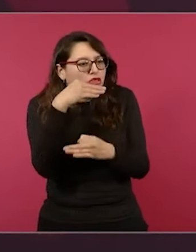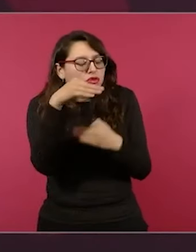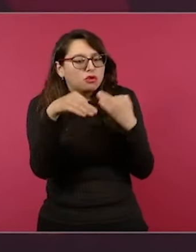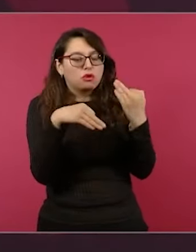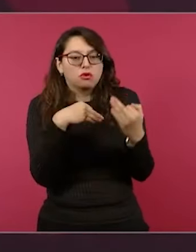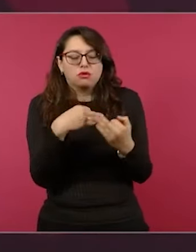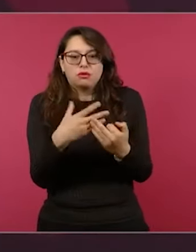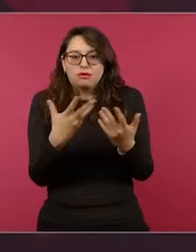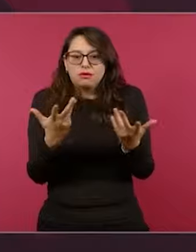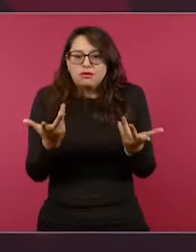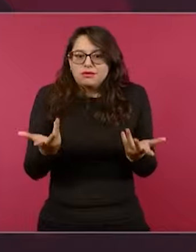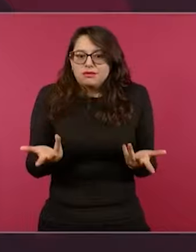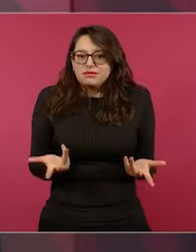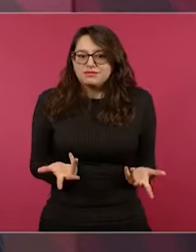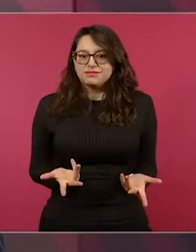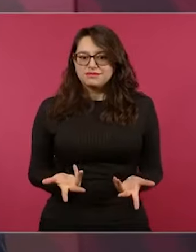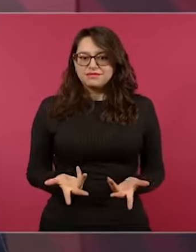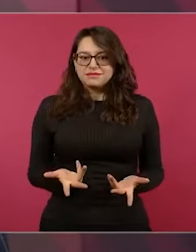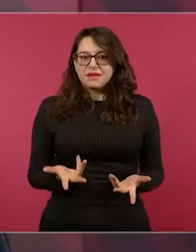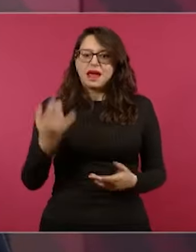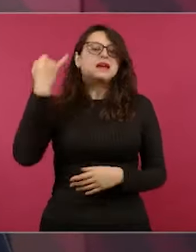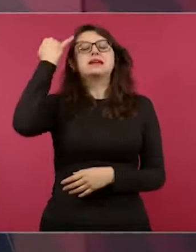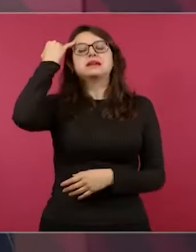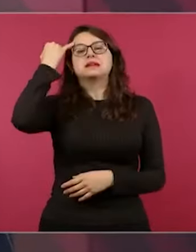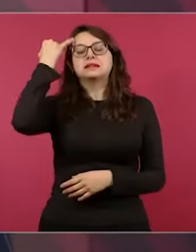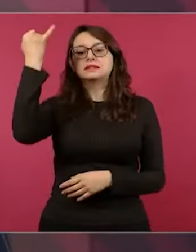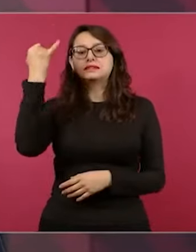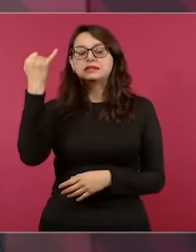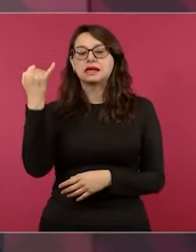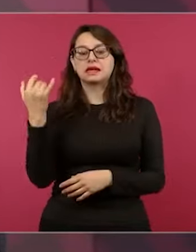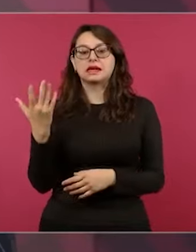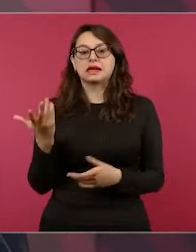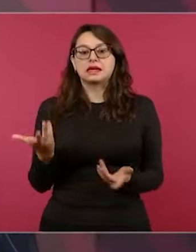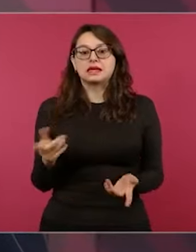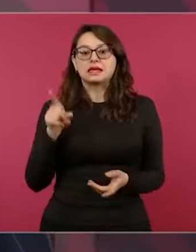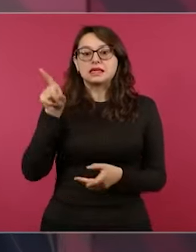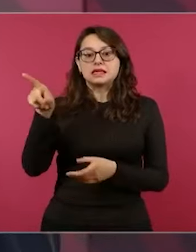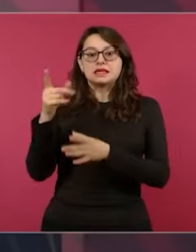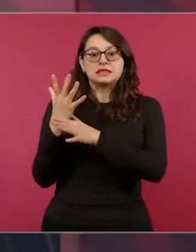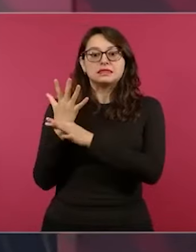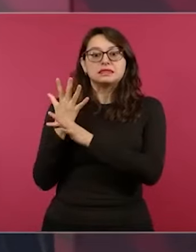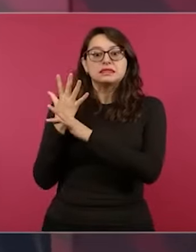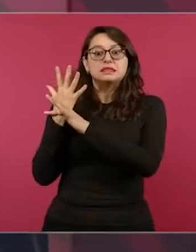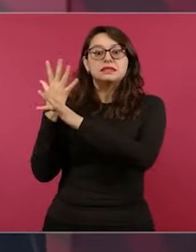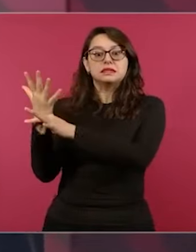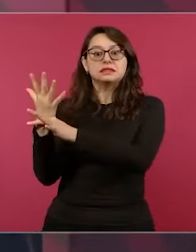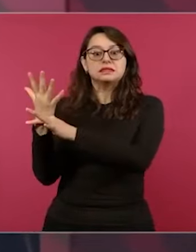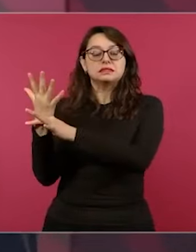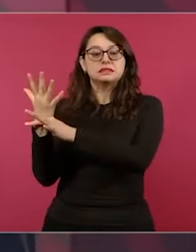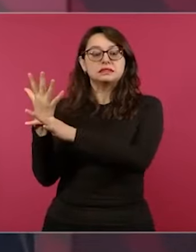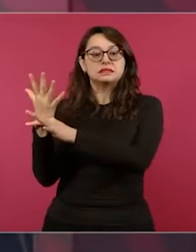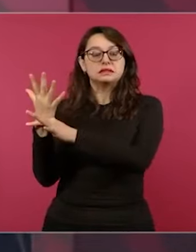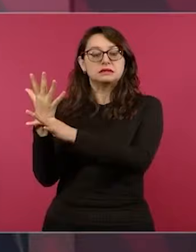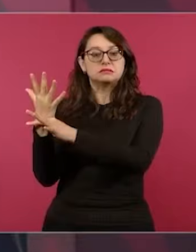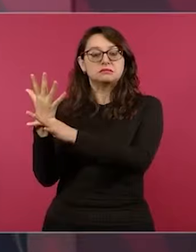acaban de resolver que yo no hable aquí